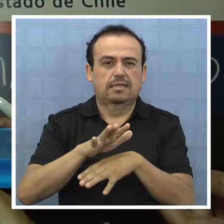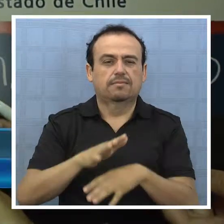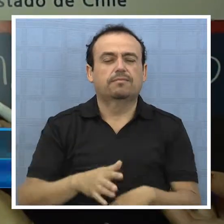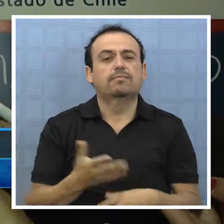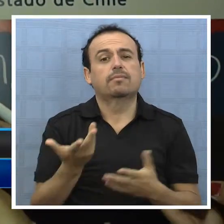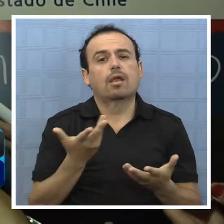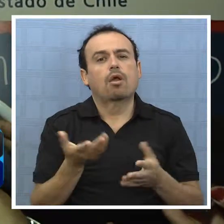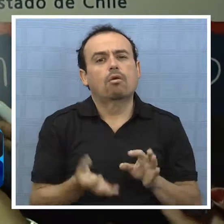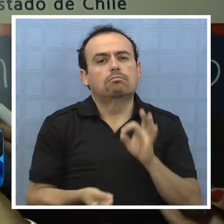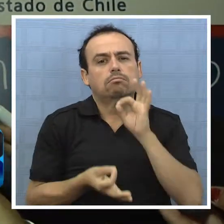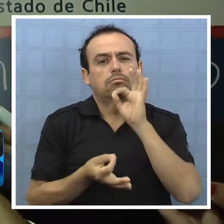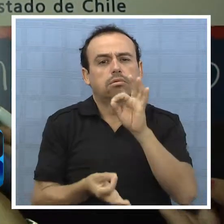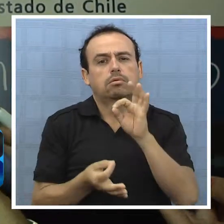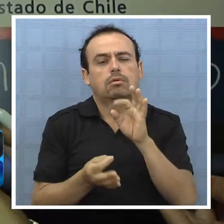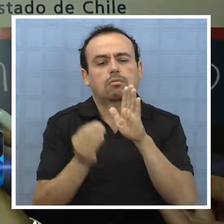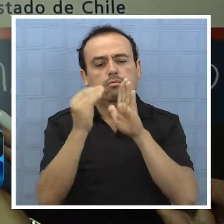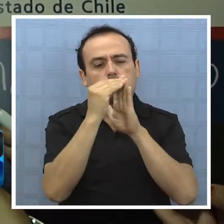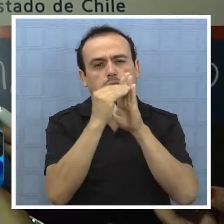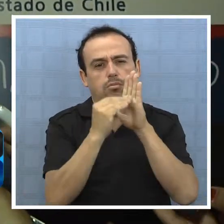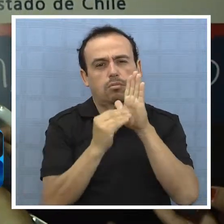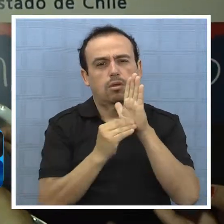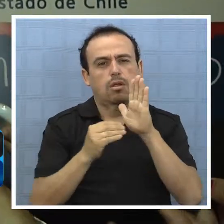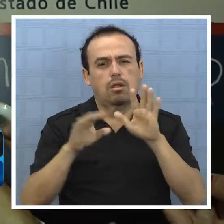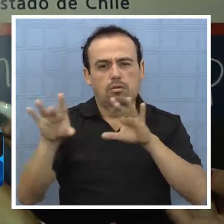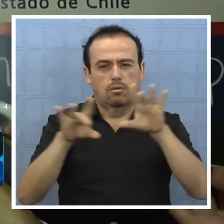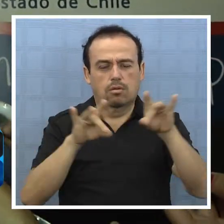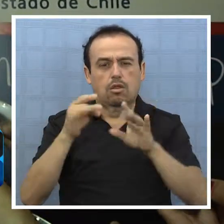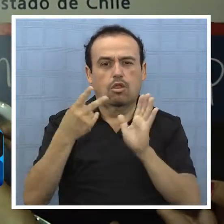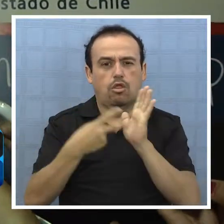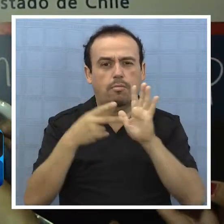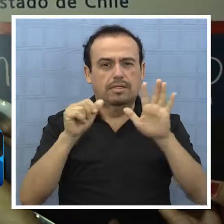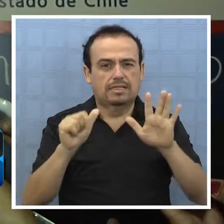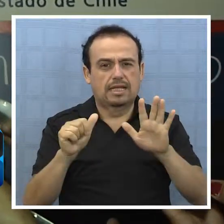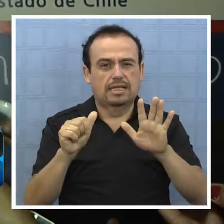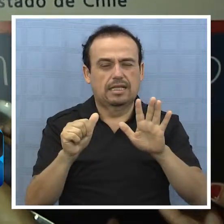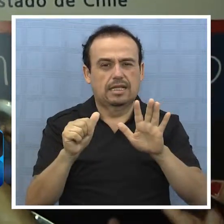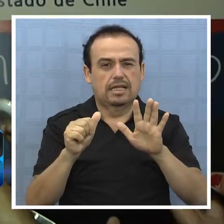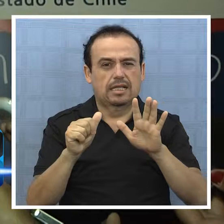Y la propuesta de usar el ranking puro a partir del proceso de selección 2016,